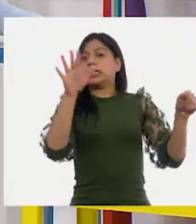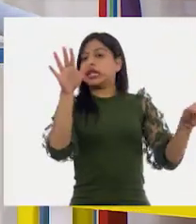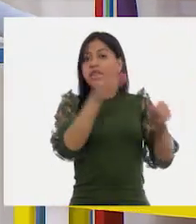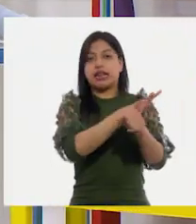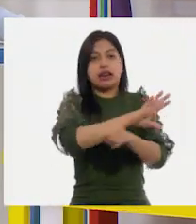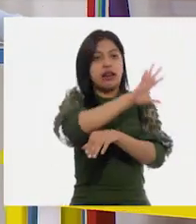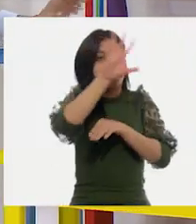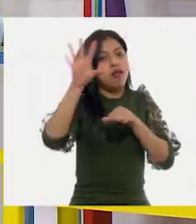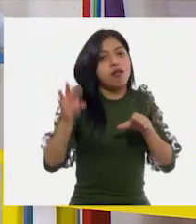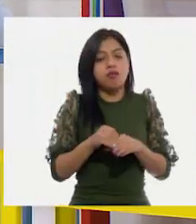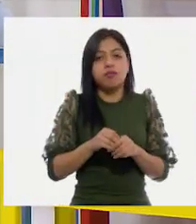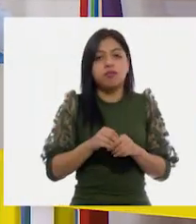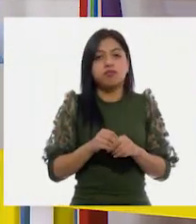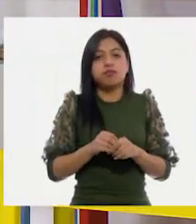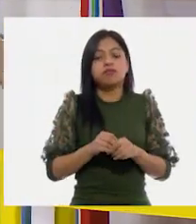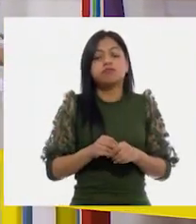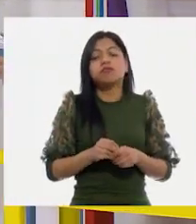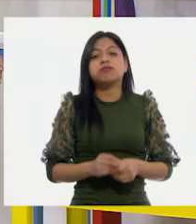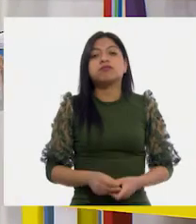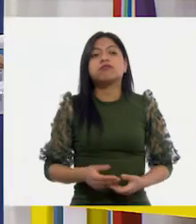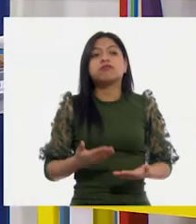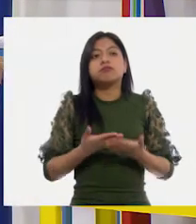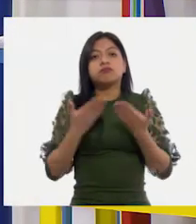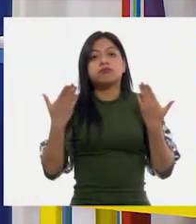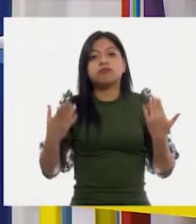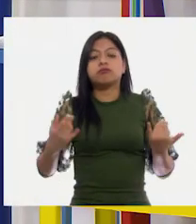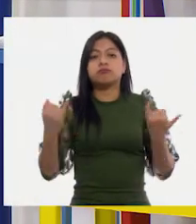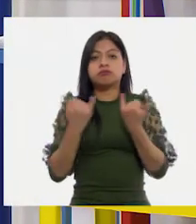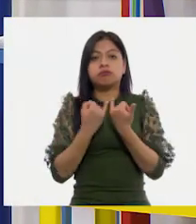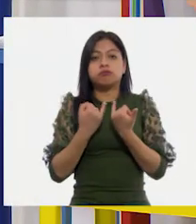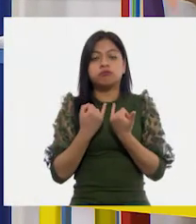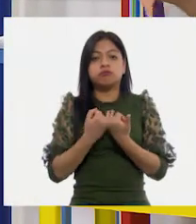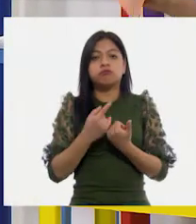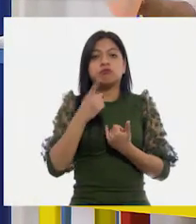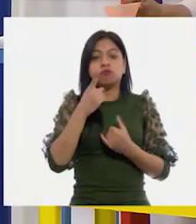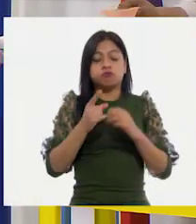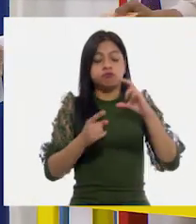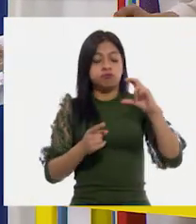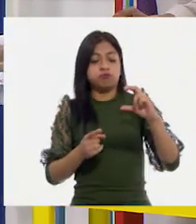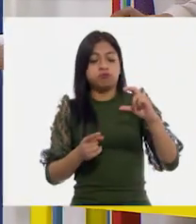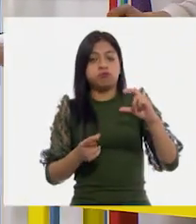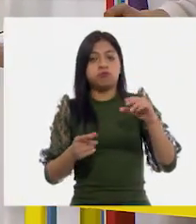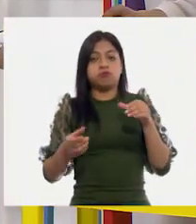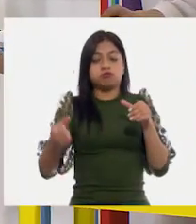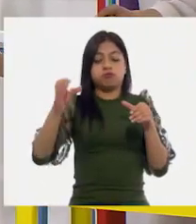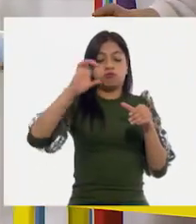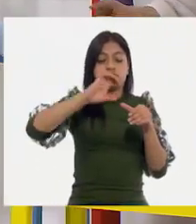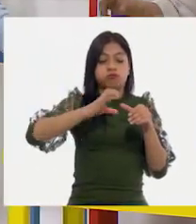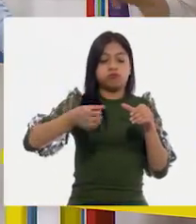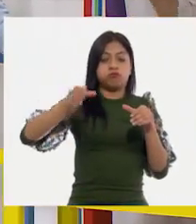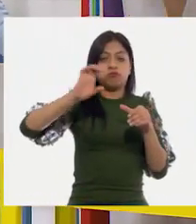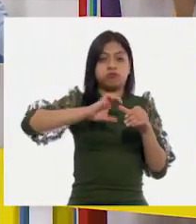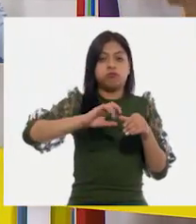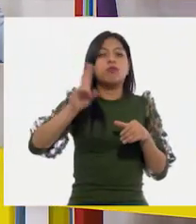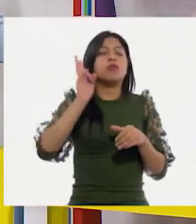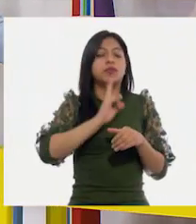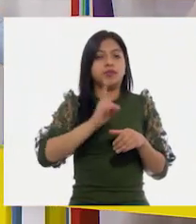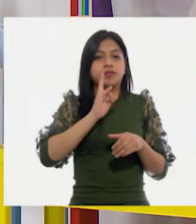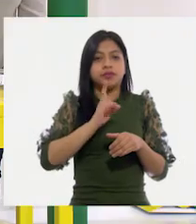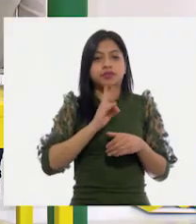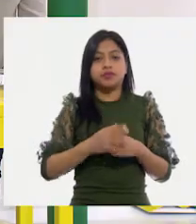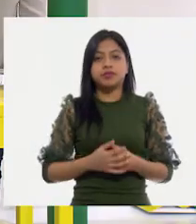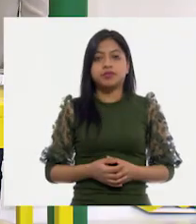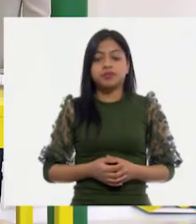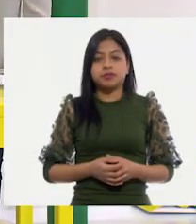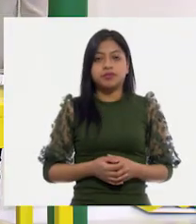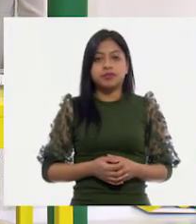Y ahora vamos a hacer lo mismo que hicimos con las cucharas. Vamos a hacerlo con el vaso chiquito. A ver qué pasa. Vamos a vaciar o